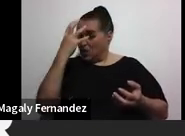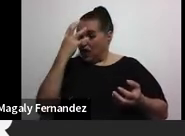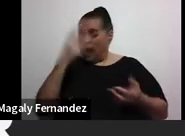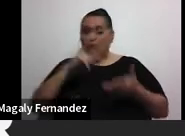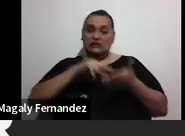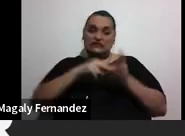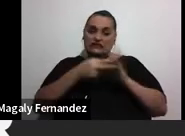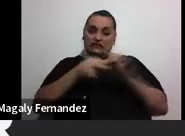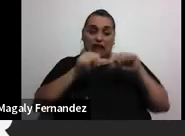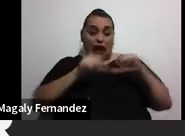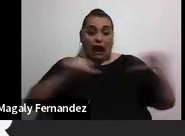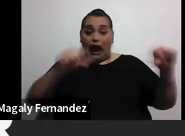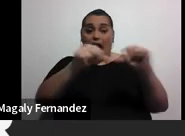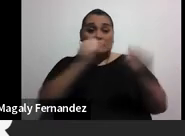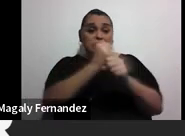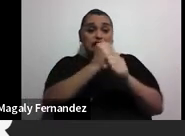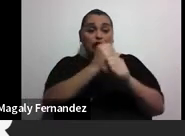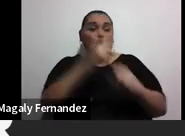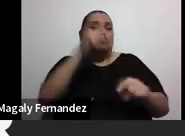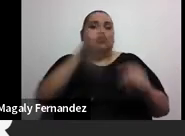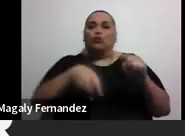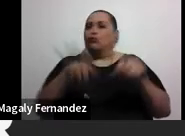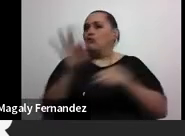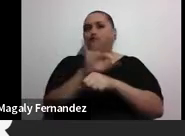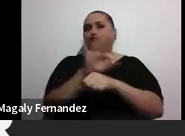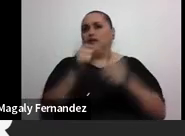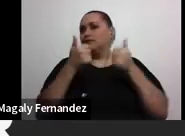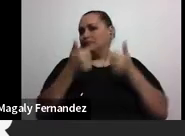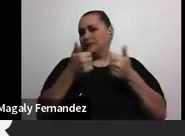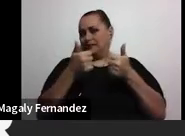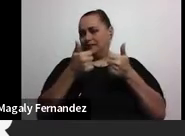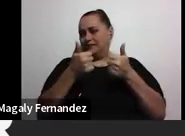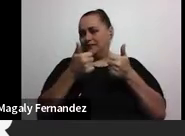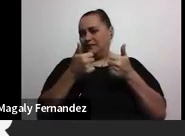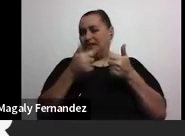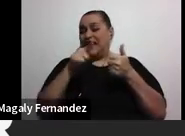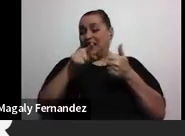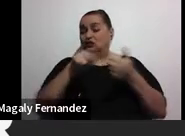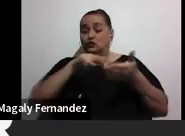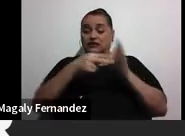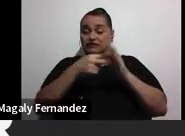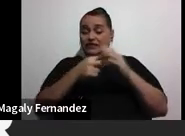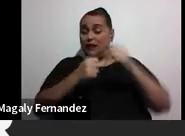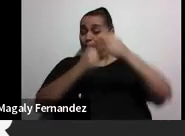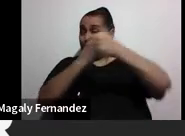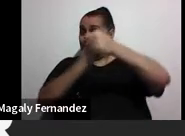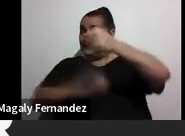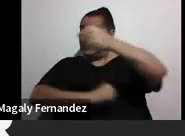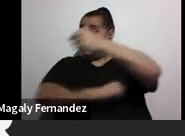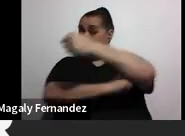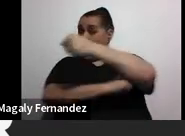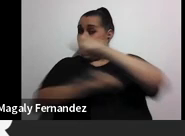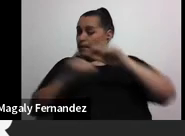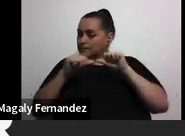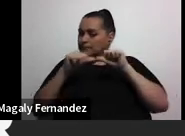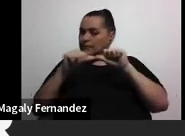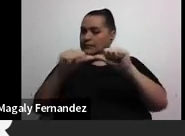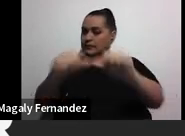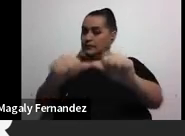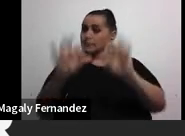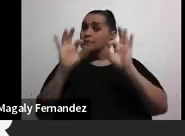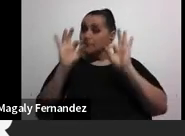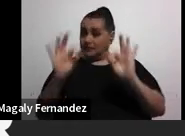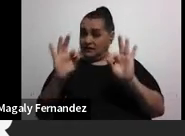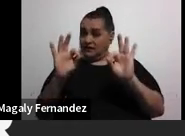áreas de su vida. Quiero que lo vean estas áreas como pilares que si las mantenemos vamos a tener